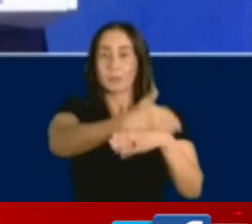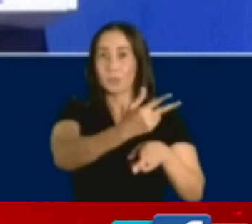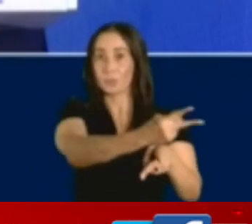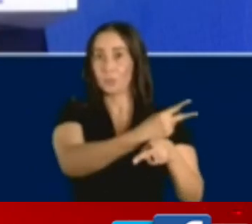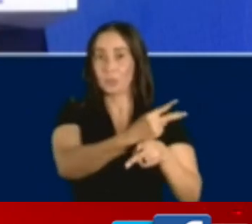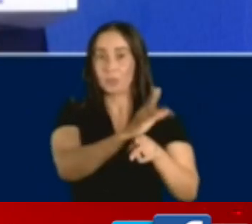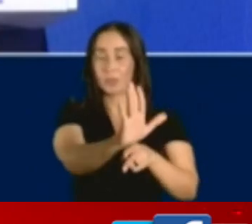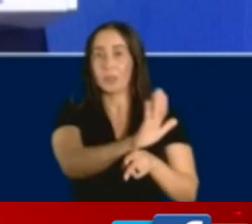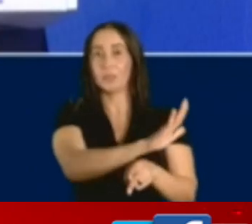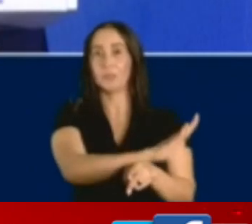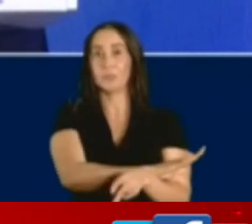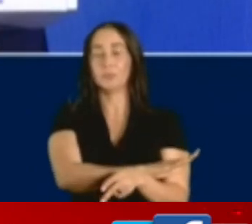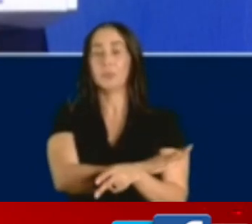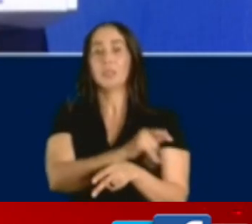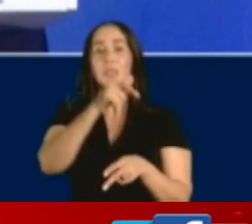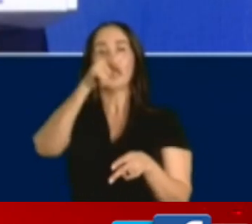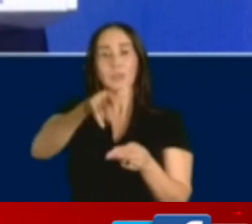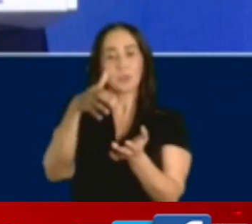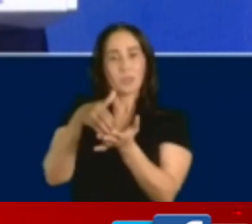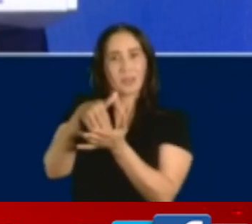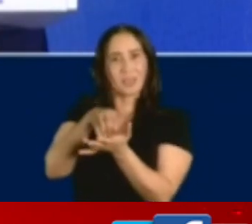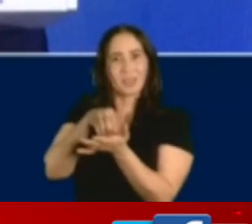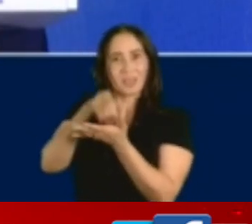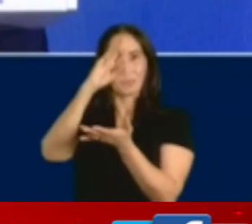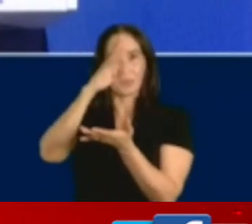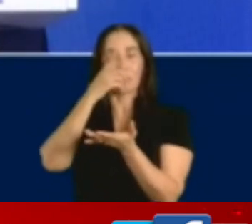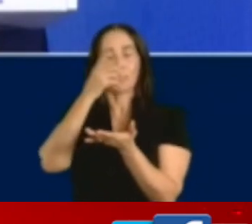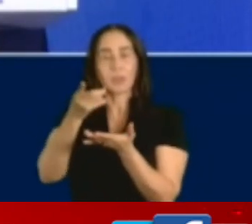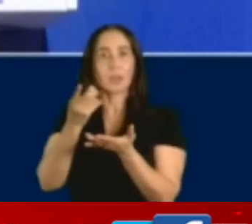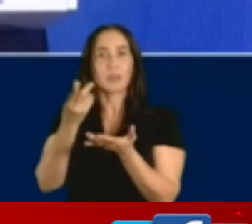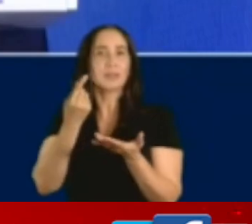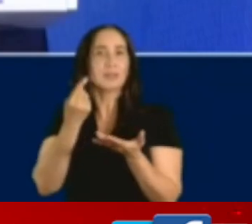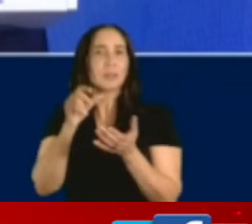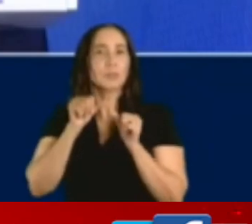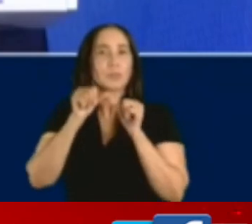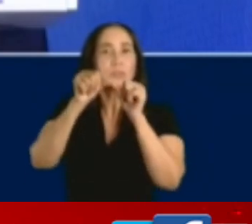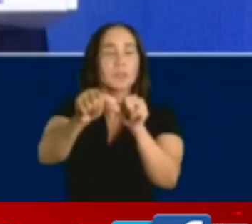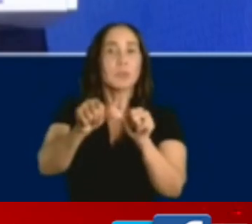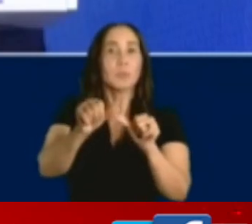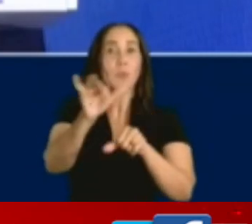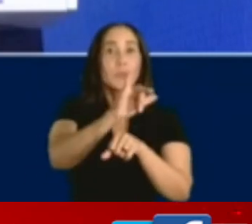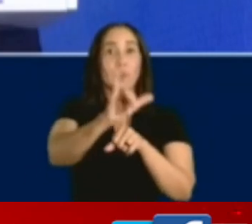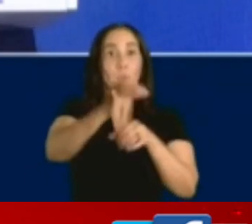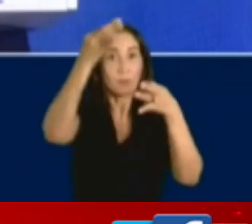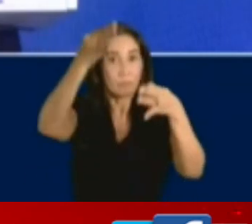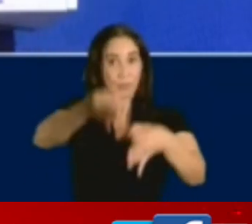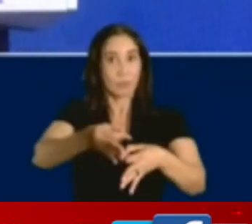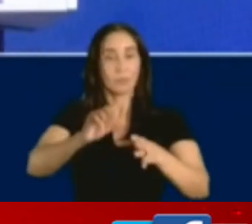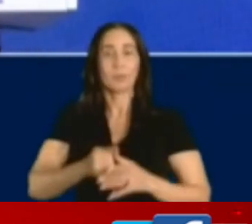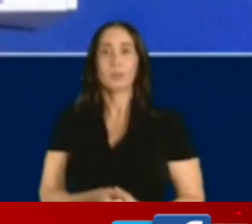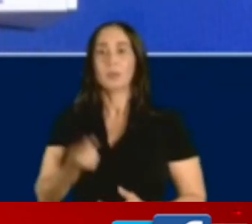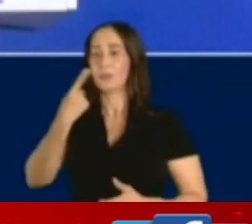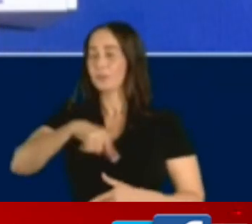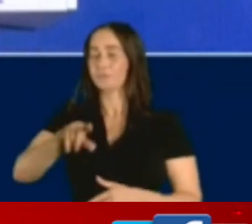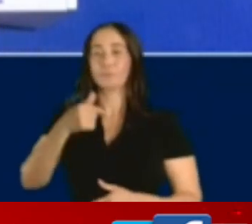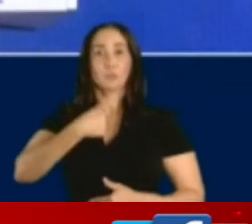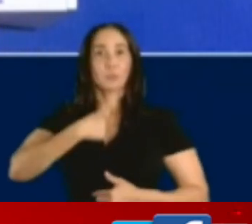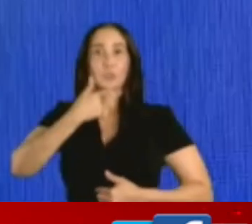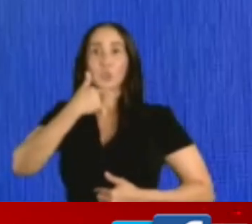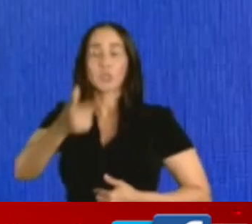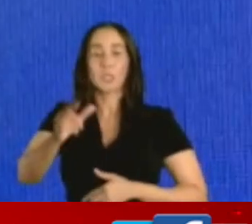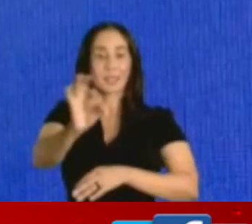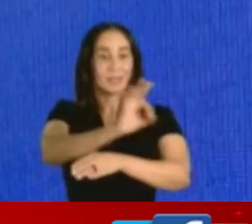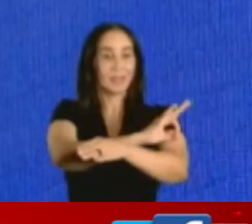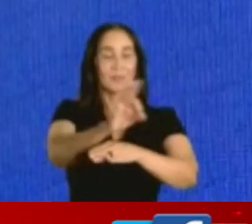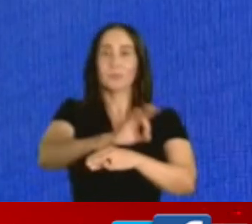querer doblegar al gobierno, seguimos con los criterios iniciales, señor presidente, con relación a... Pero totalmente, yo dije que